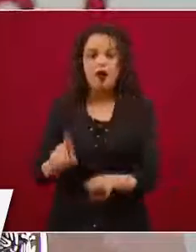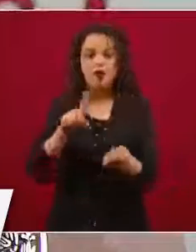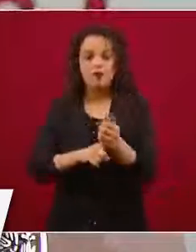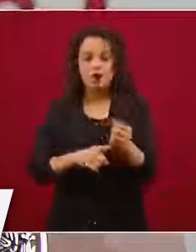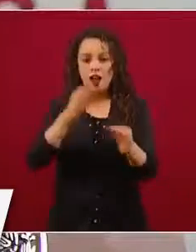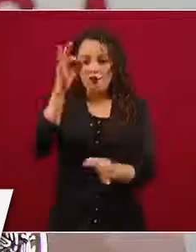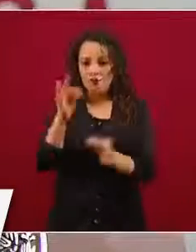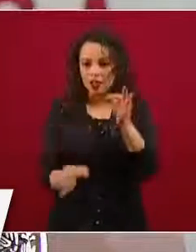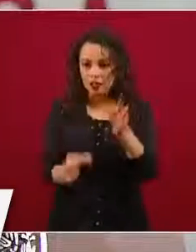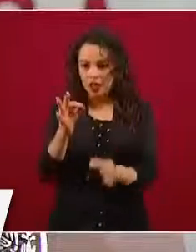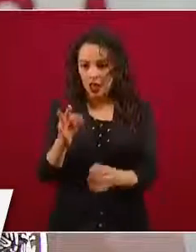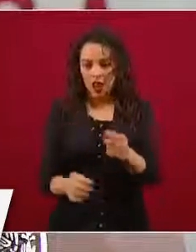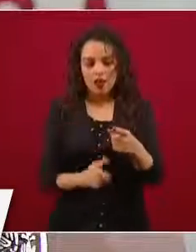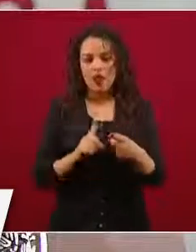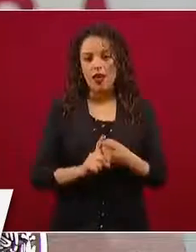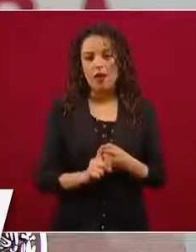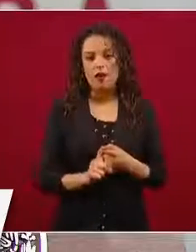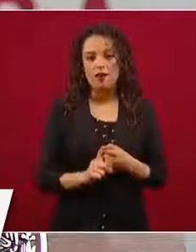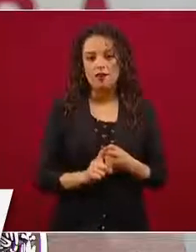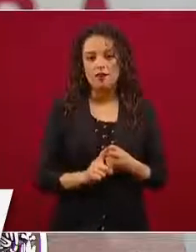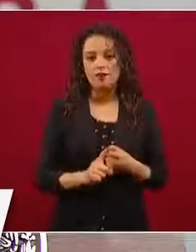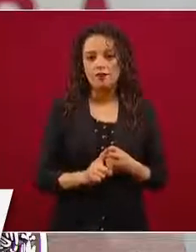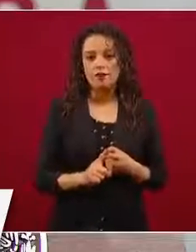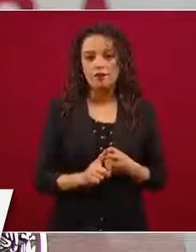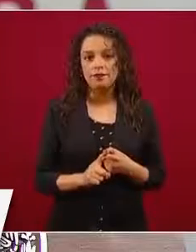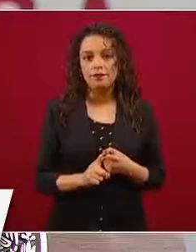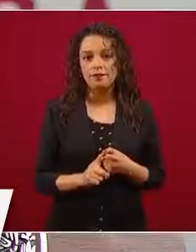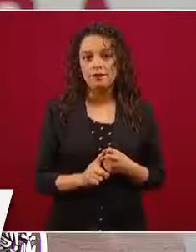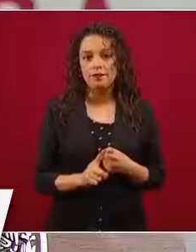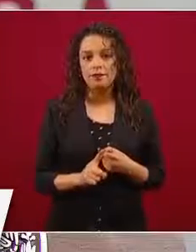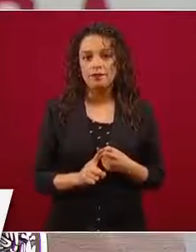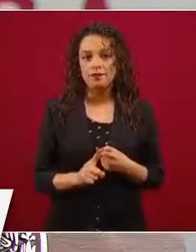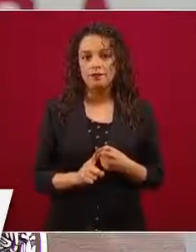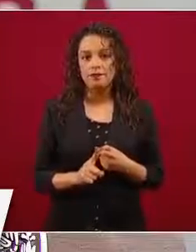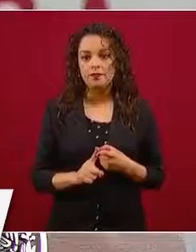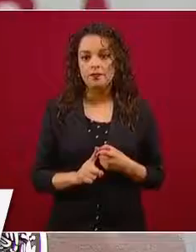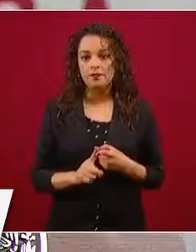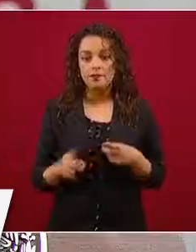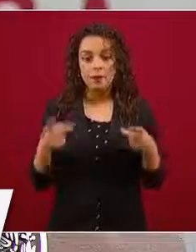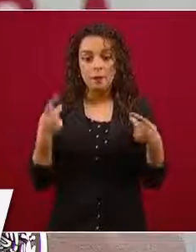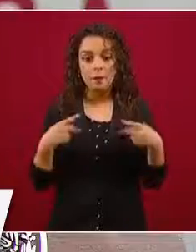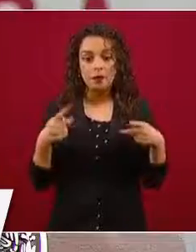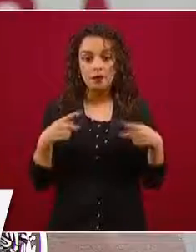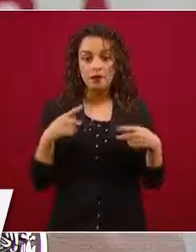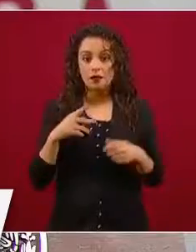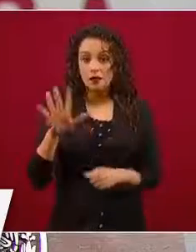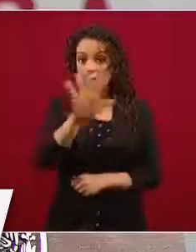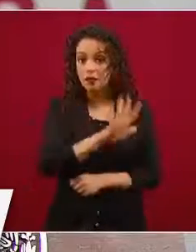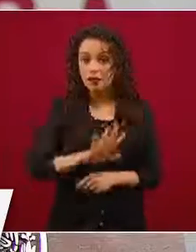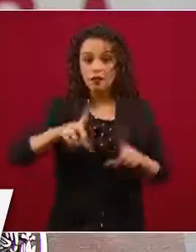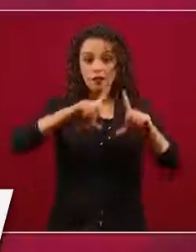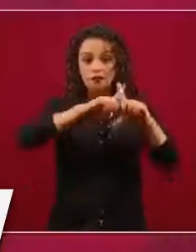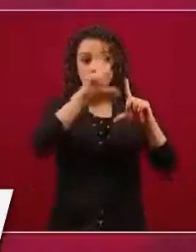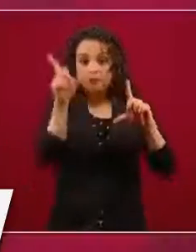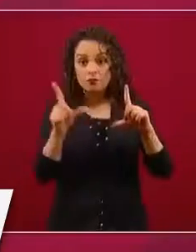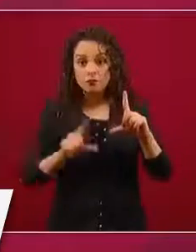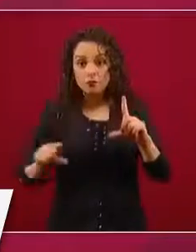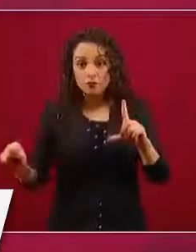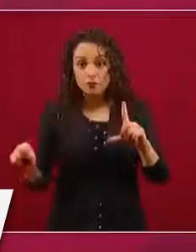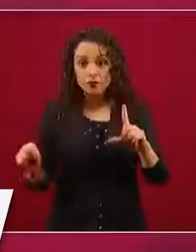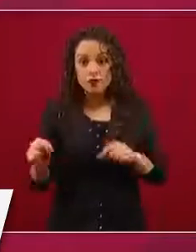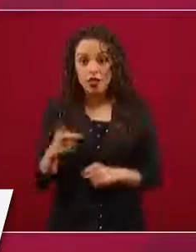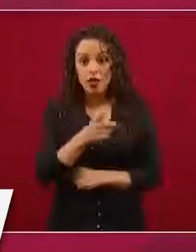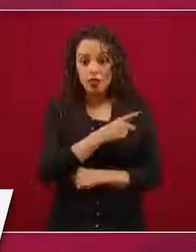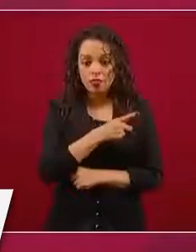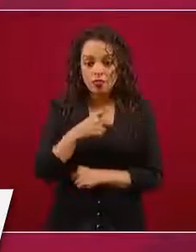y que los ciudadanos tengan mecanismos